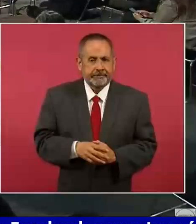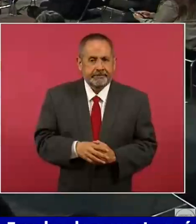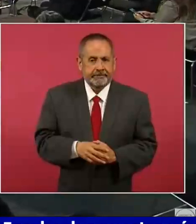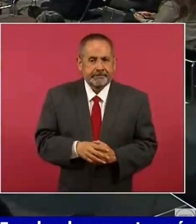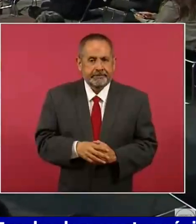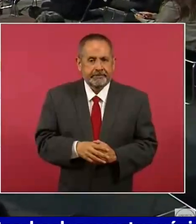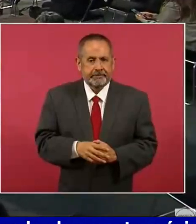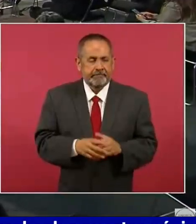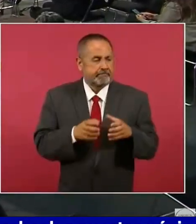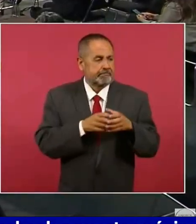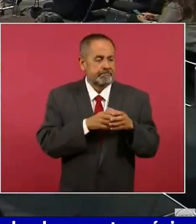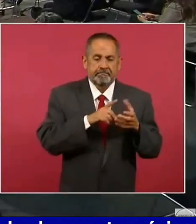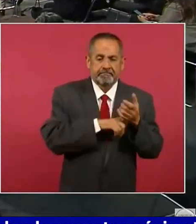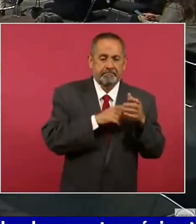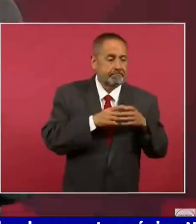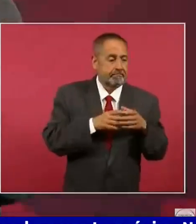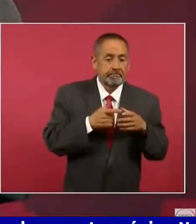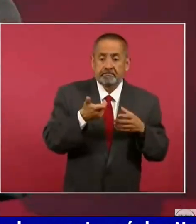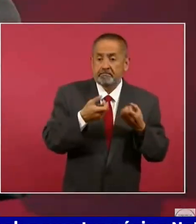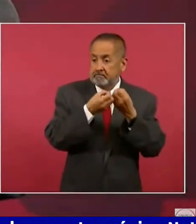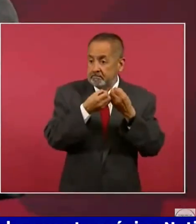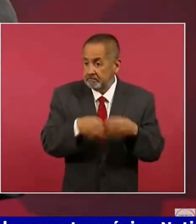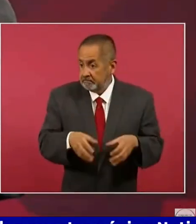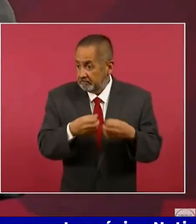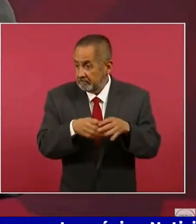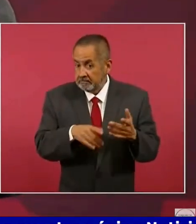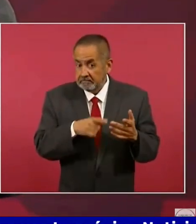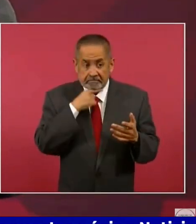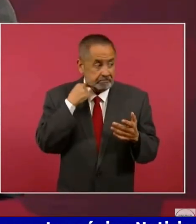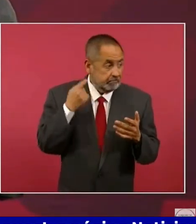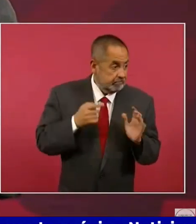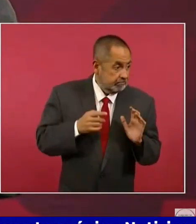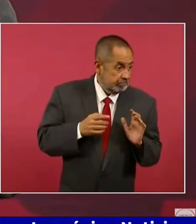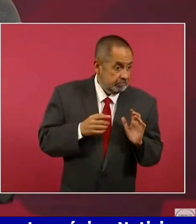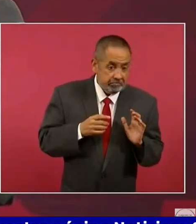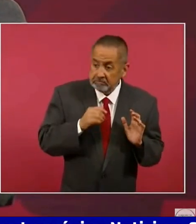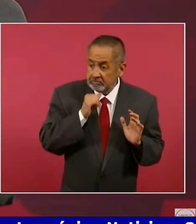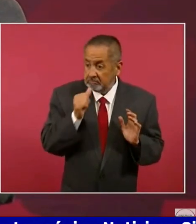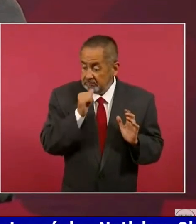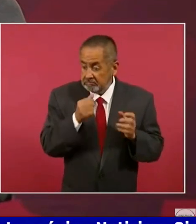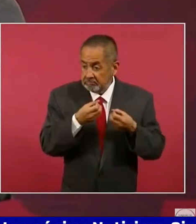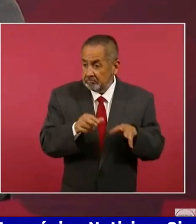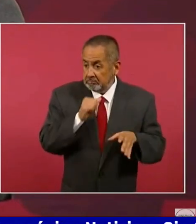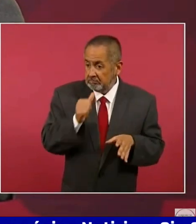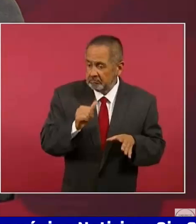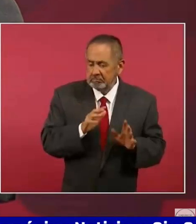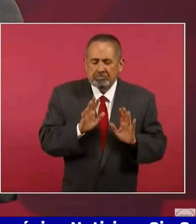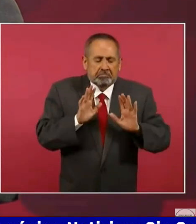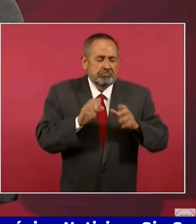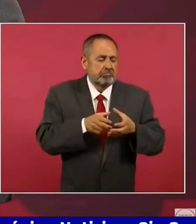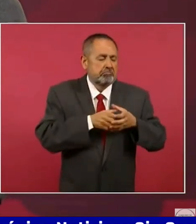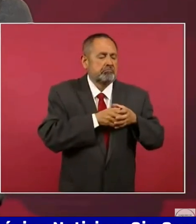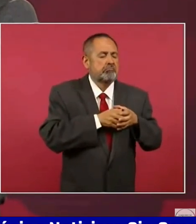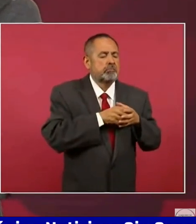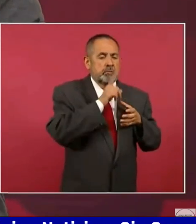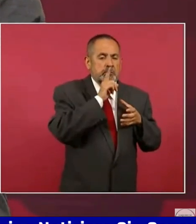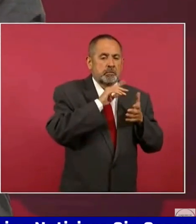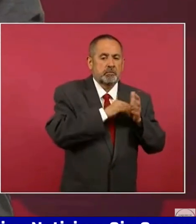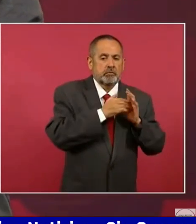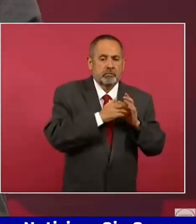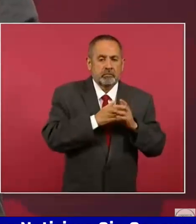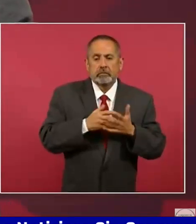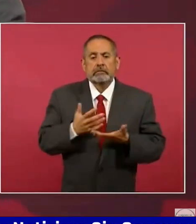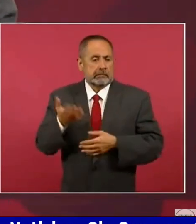¿estoy perdiendo dinero en mis negocios? No. Ya no estoy